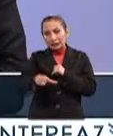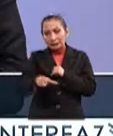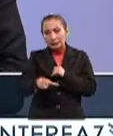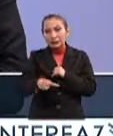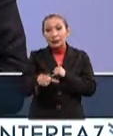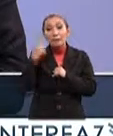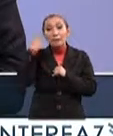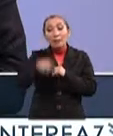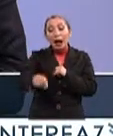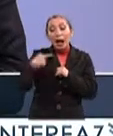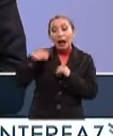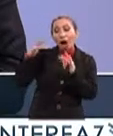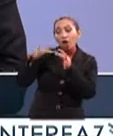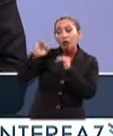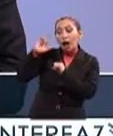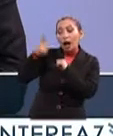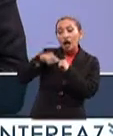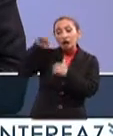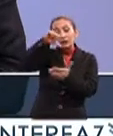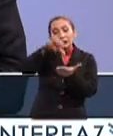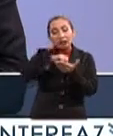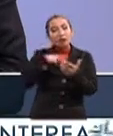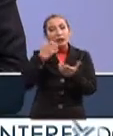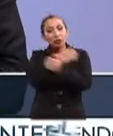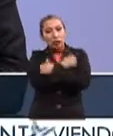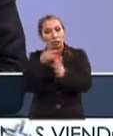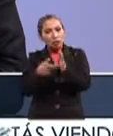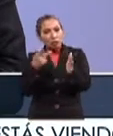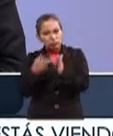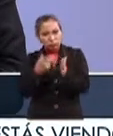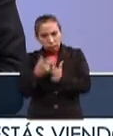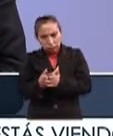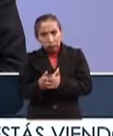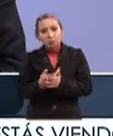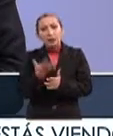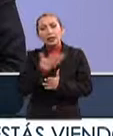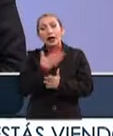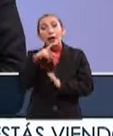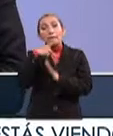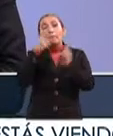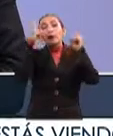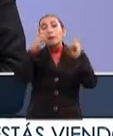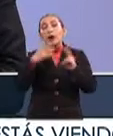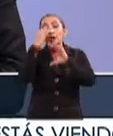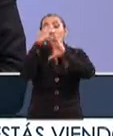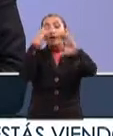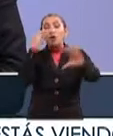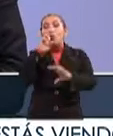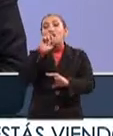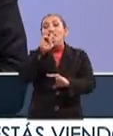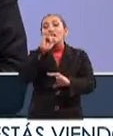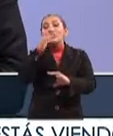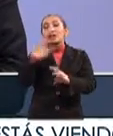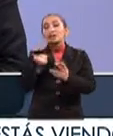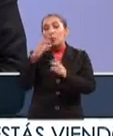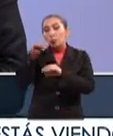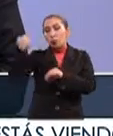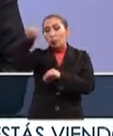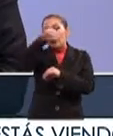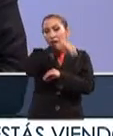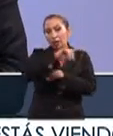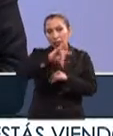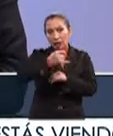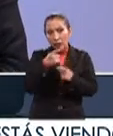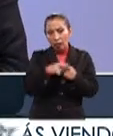para de ahí contactar a algunos de los centros de educación continua que cuente con el programa de unidades móviles de aprendizaje, como lo son